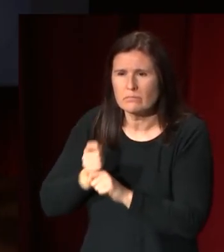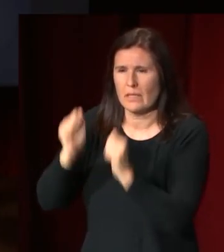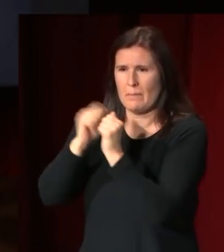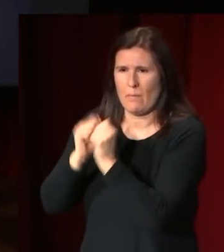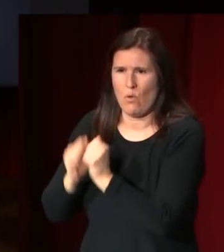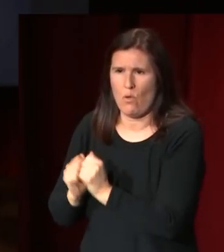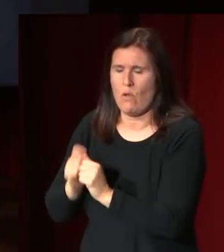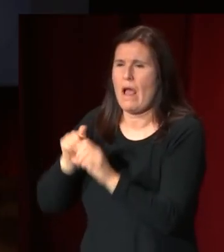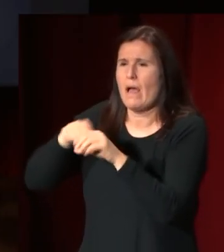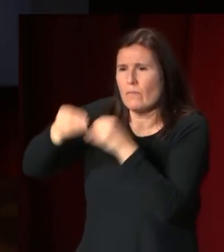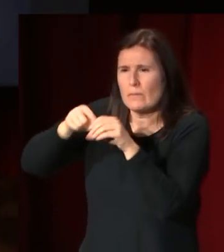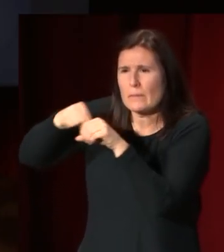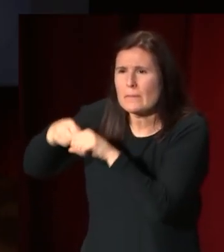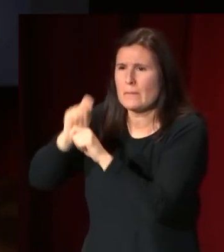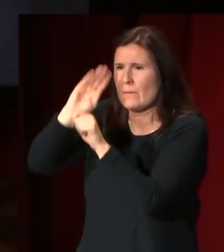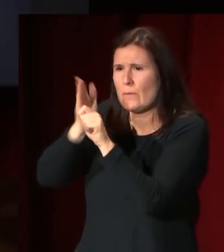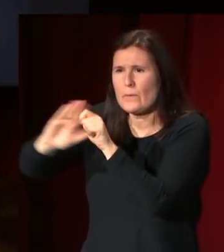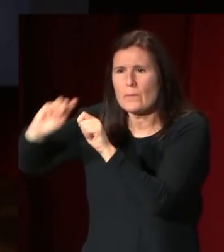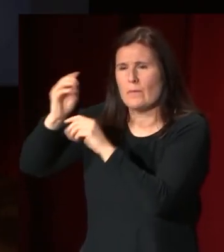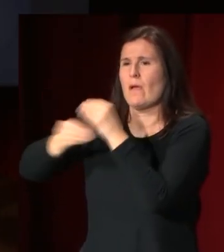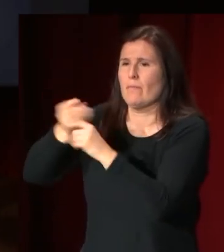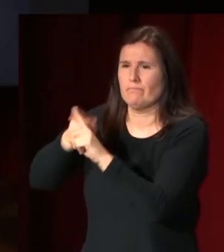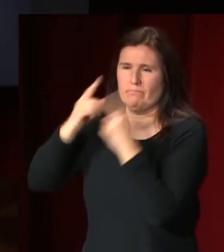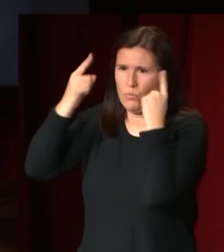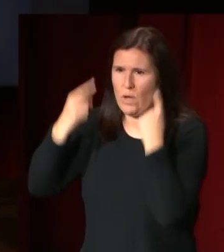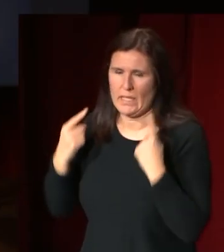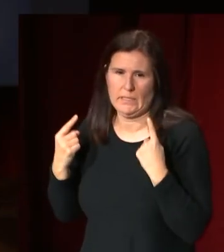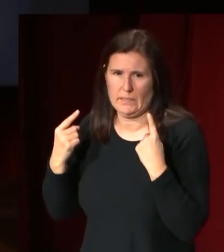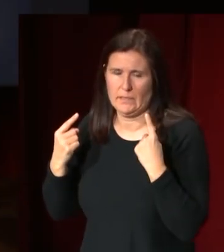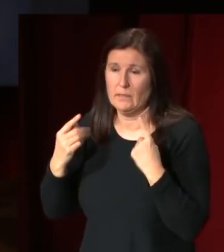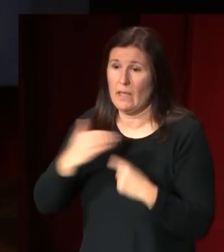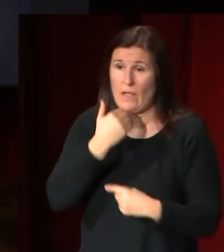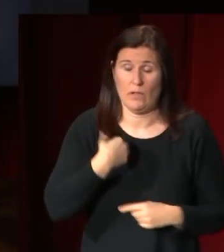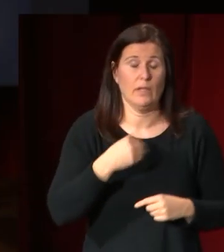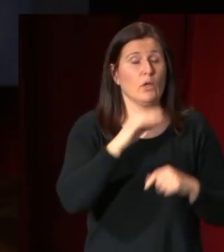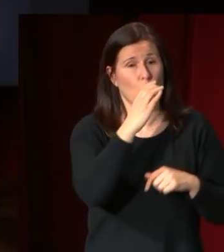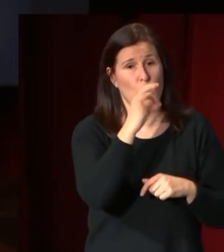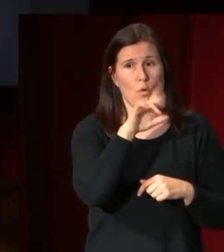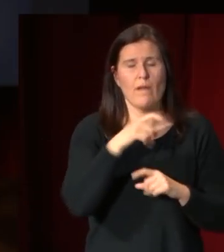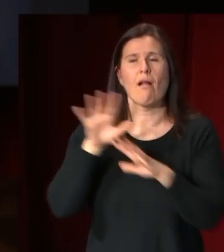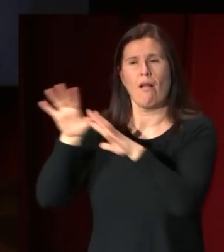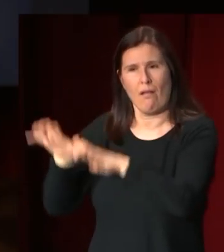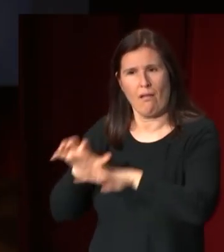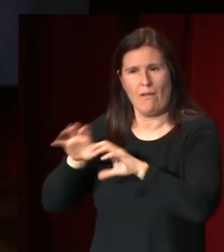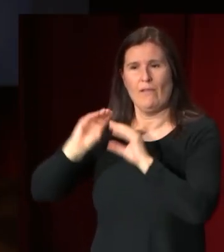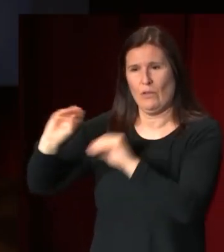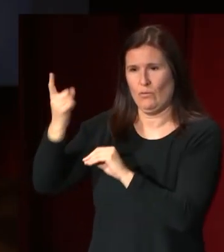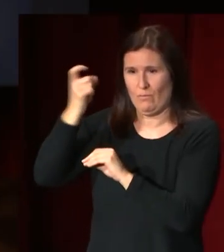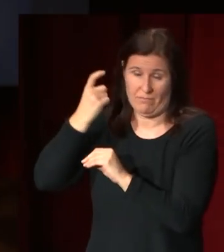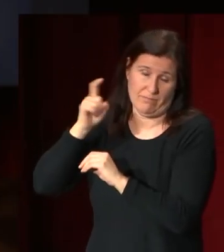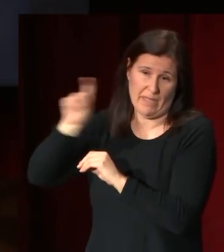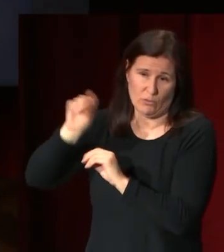agujereando y hace de esta manera siempre los bucles algo que Álvarez Cubero aprendió muy bien de su maestro